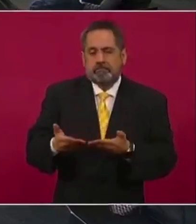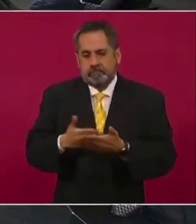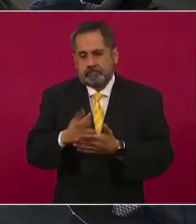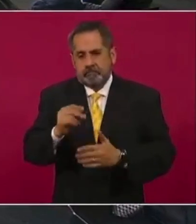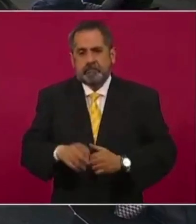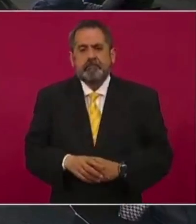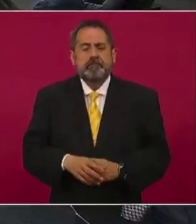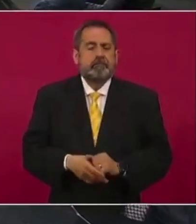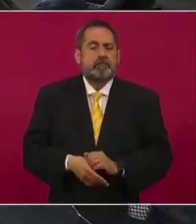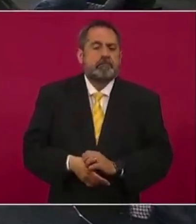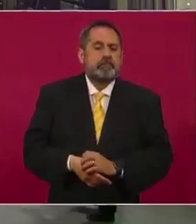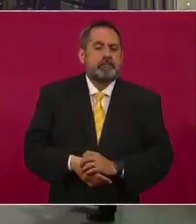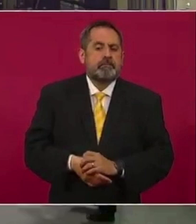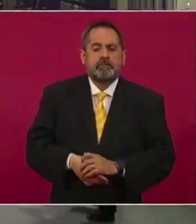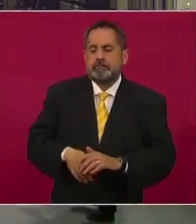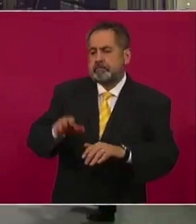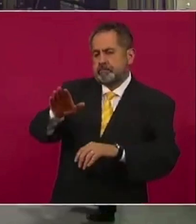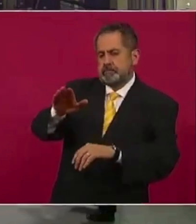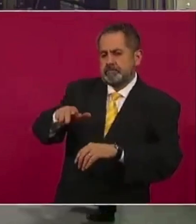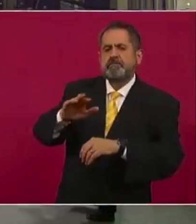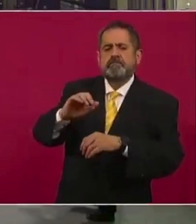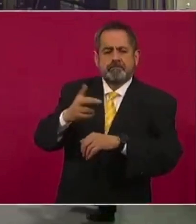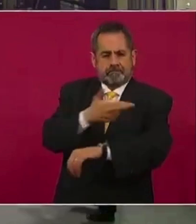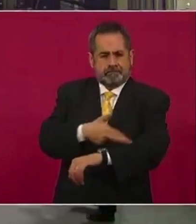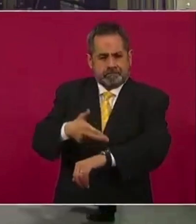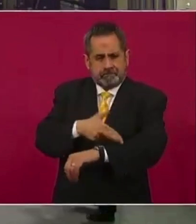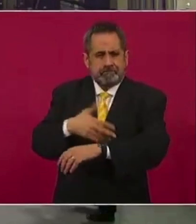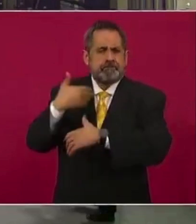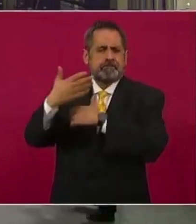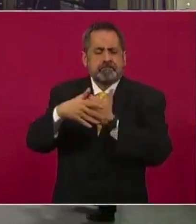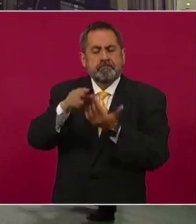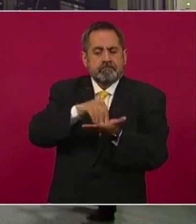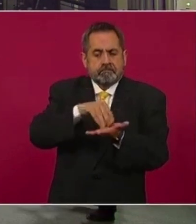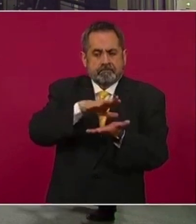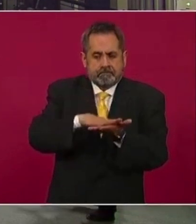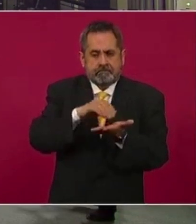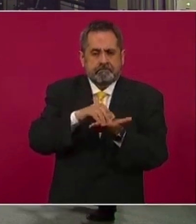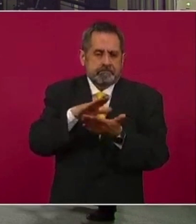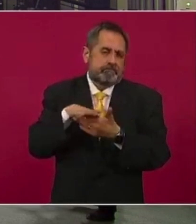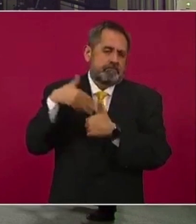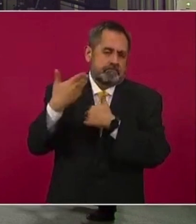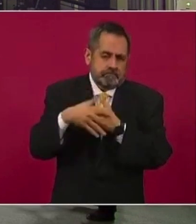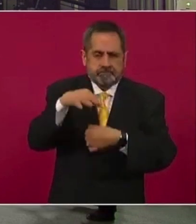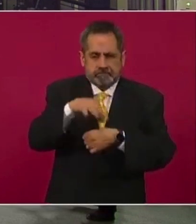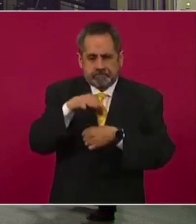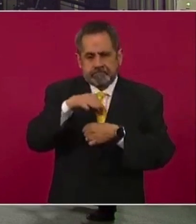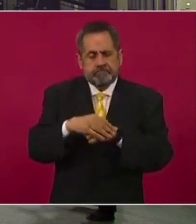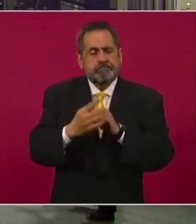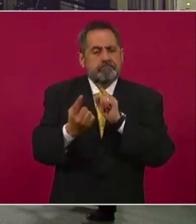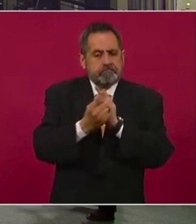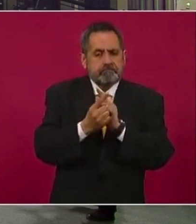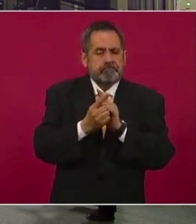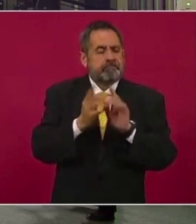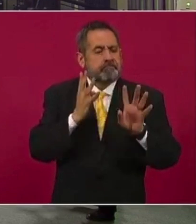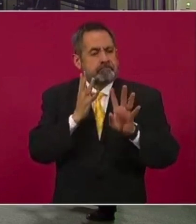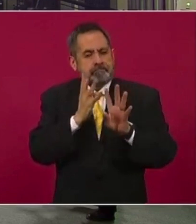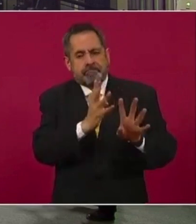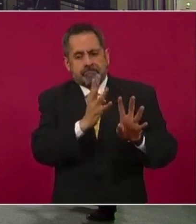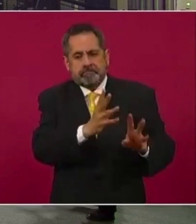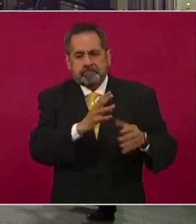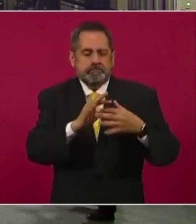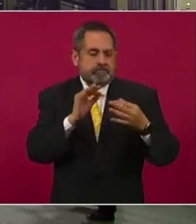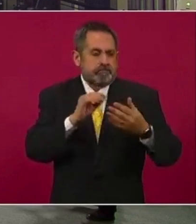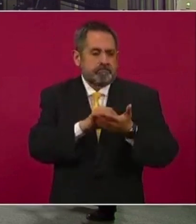Preguntarle entonces si se regulariza la entrega de citas médicas o va a continuar a la mejor